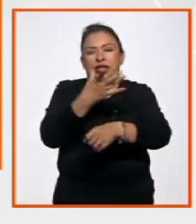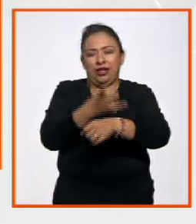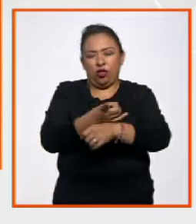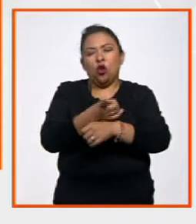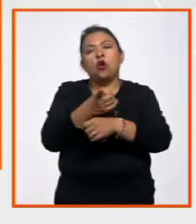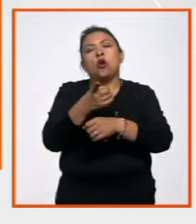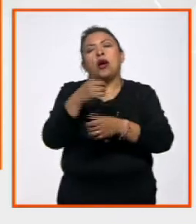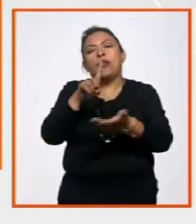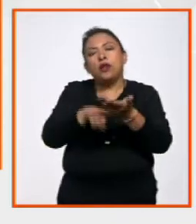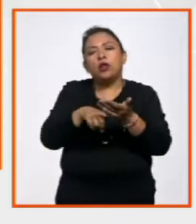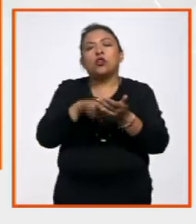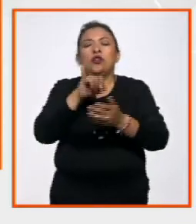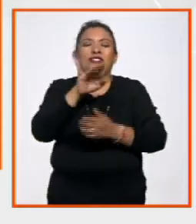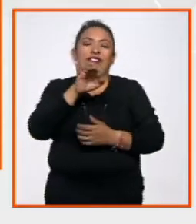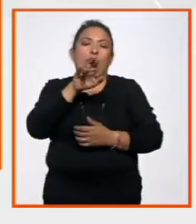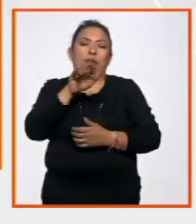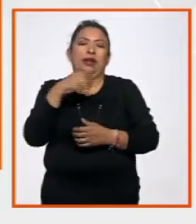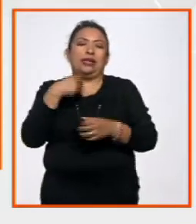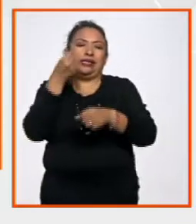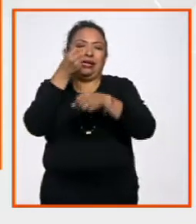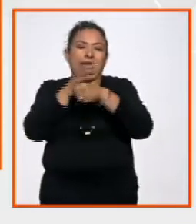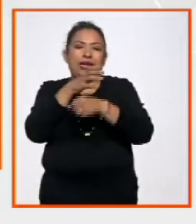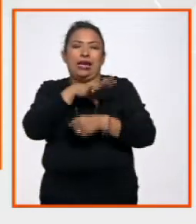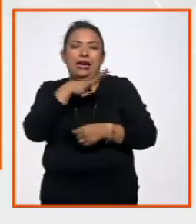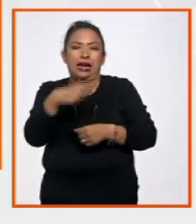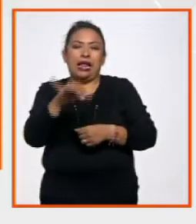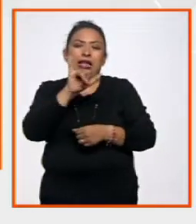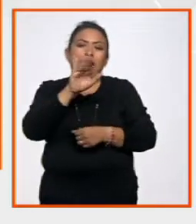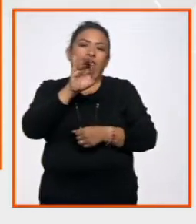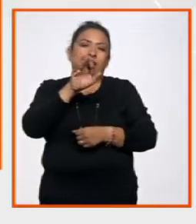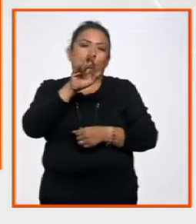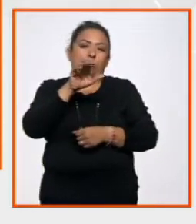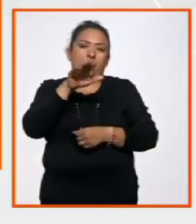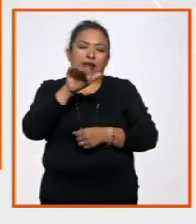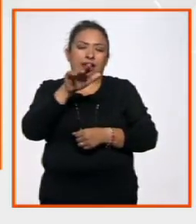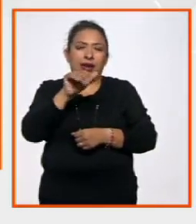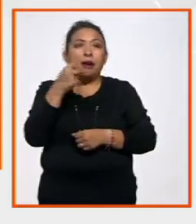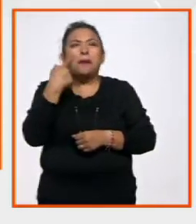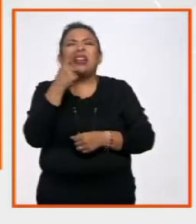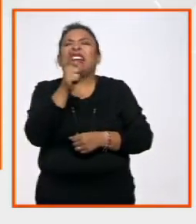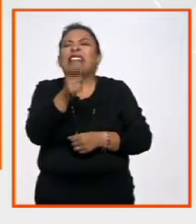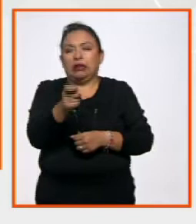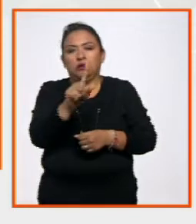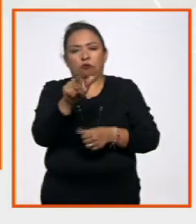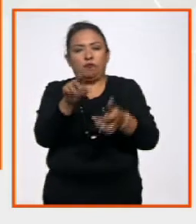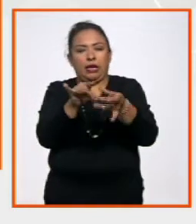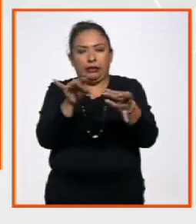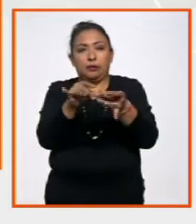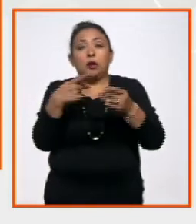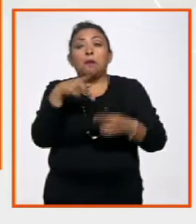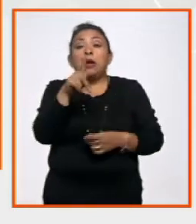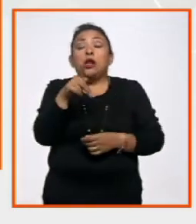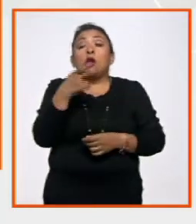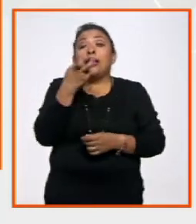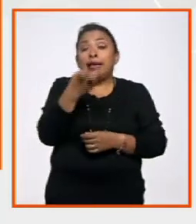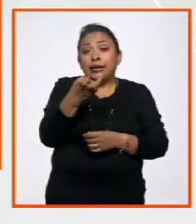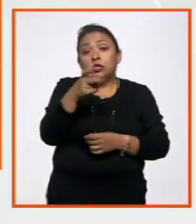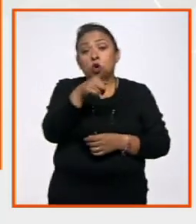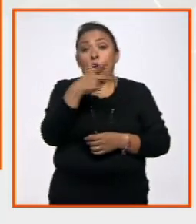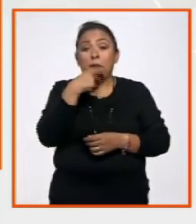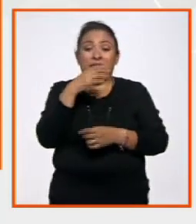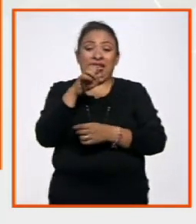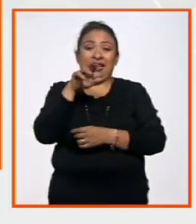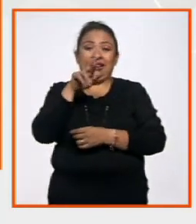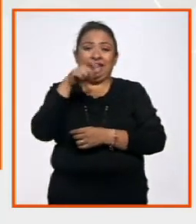del espacio cultural iberoamericano, de la Secretaría General Iberoamericana, ya veremos más adelante de qué se trata, pero decir pues que Enrique